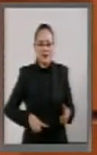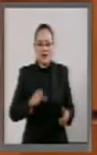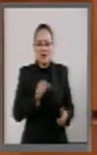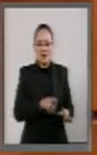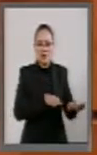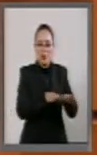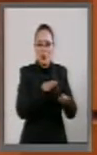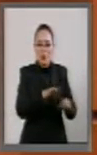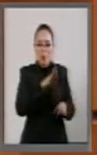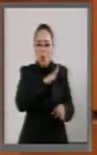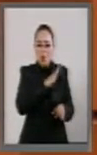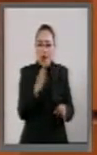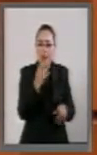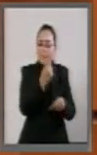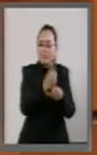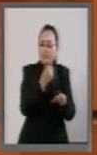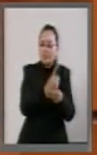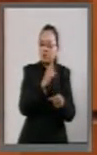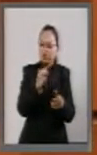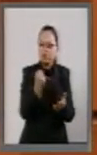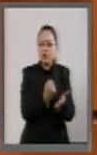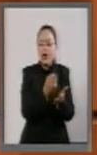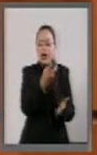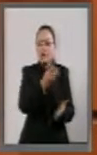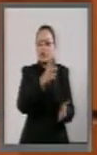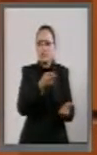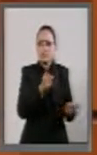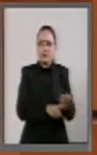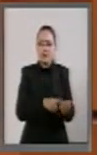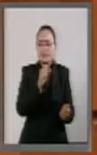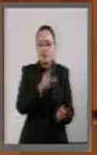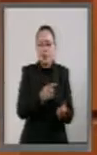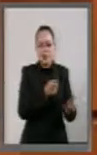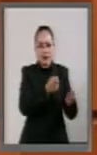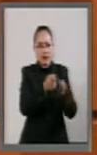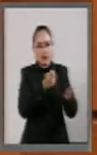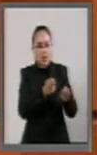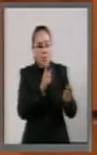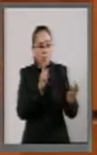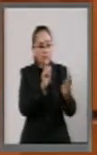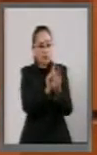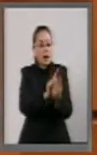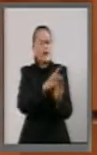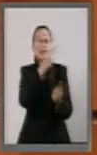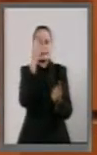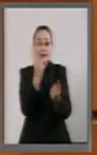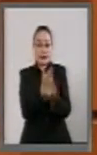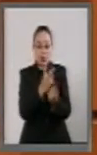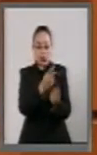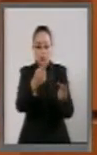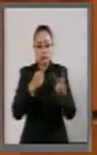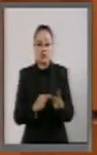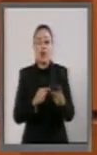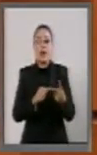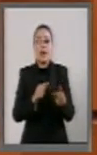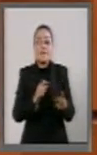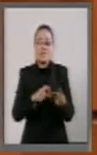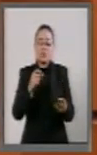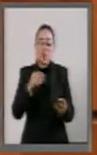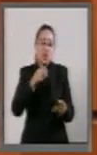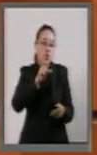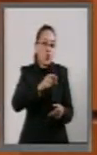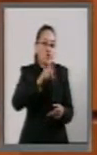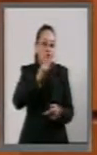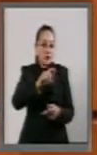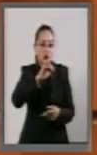impugnar en primera instancia ante el órgano interno de control y en una segunda instancia ante el propio tribunal.